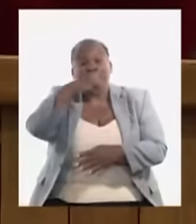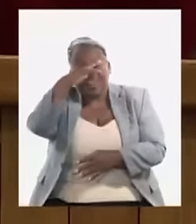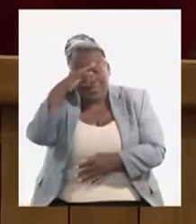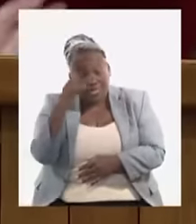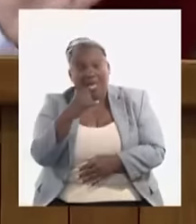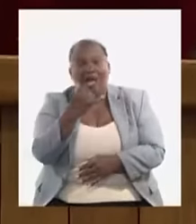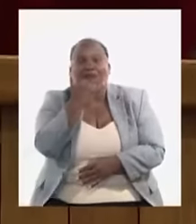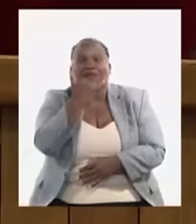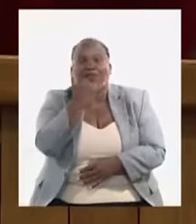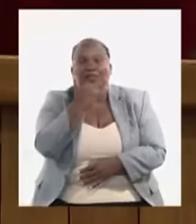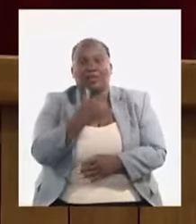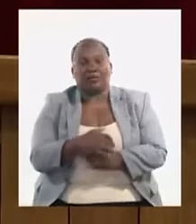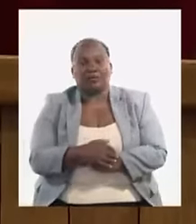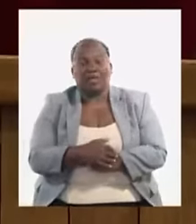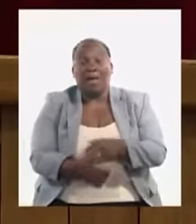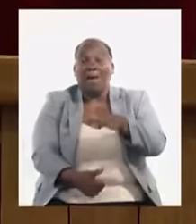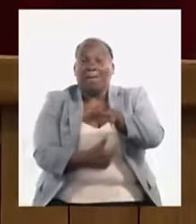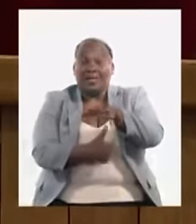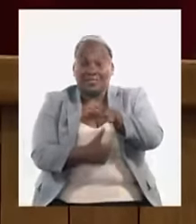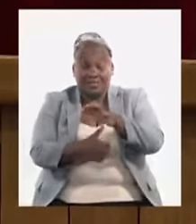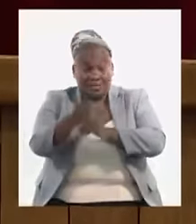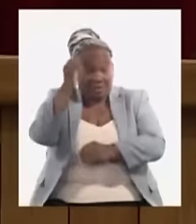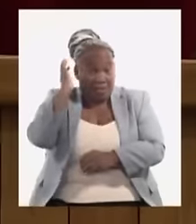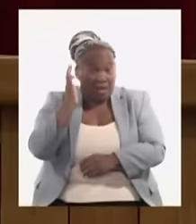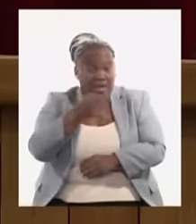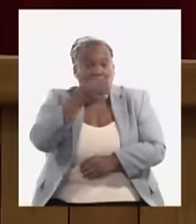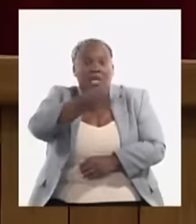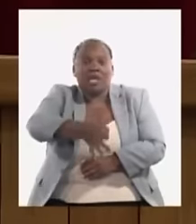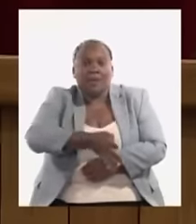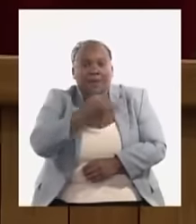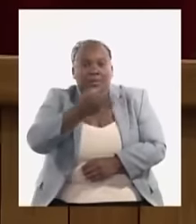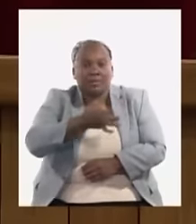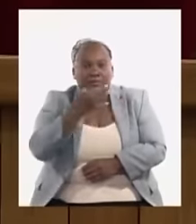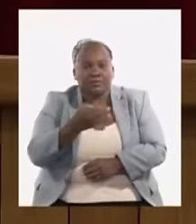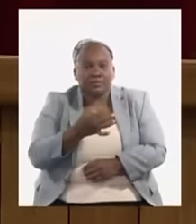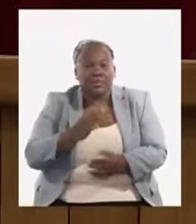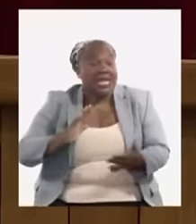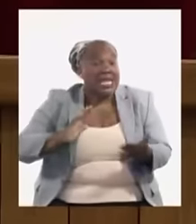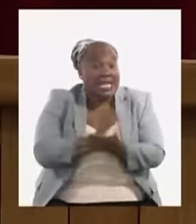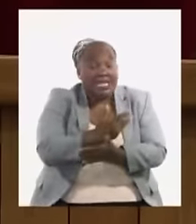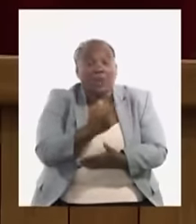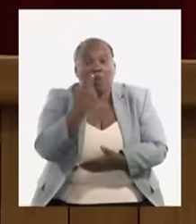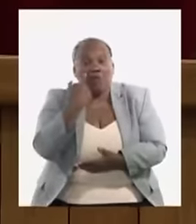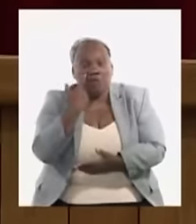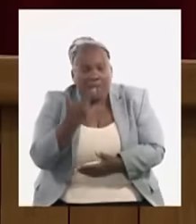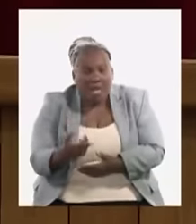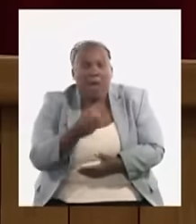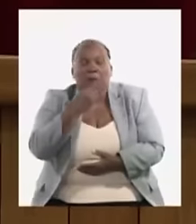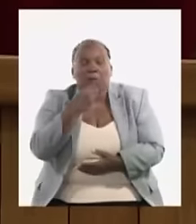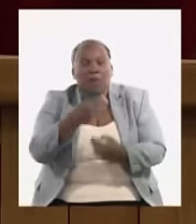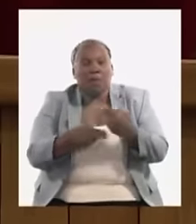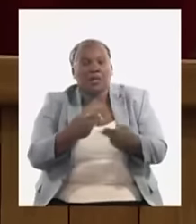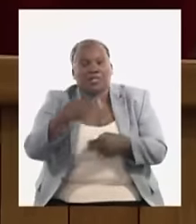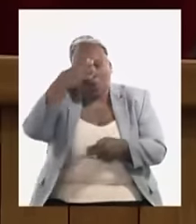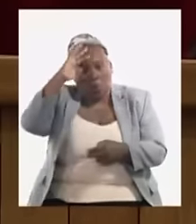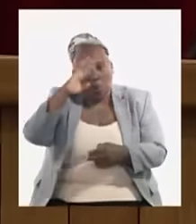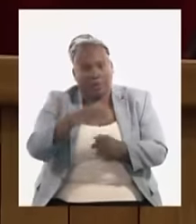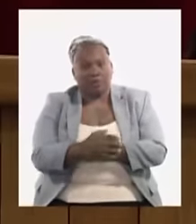y no pocas veces el presidente. Nosotros hemos dicho, quítenlo y verán lo que es capaz de hacer todo este pueblo